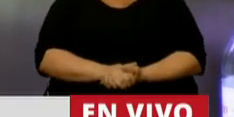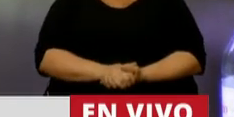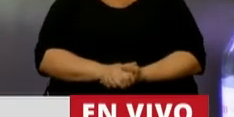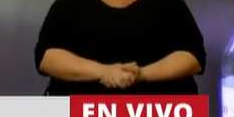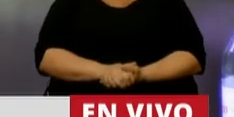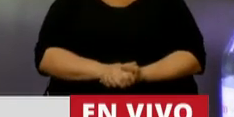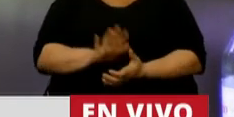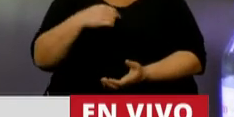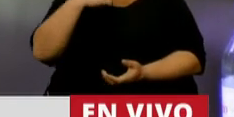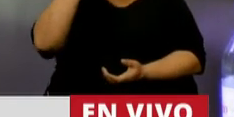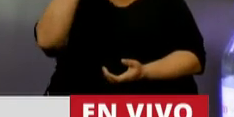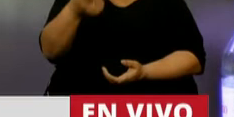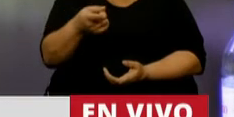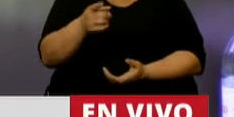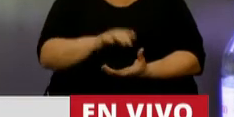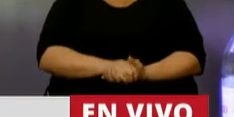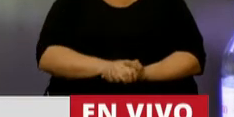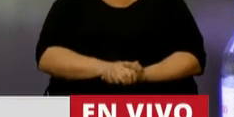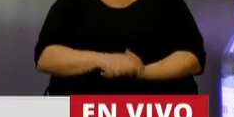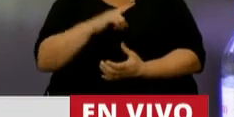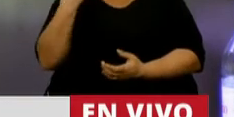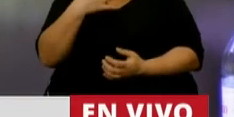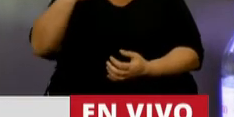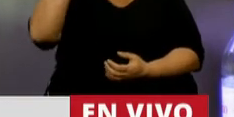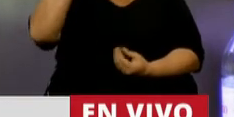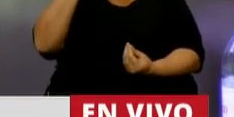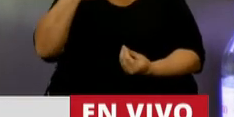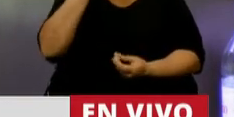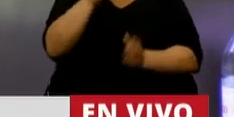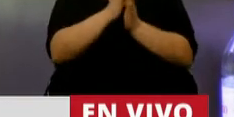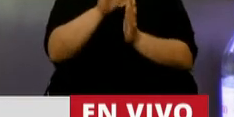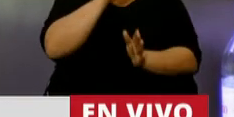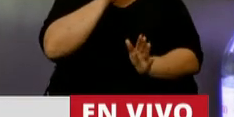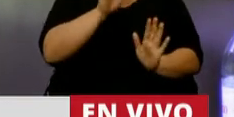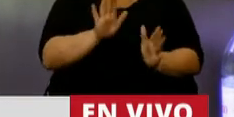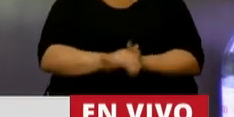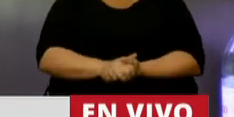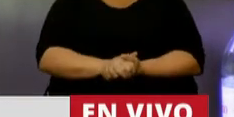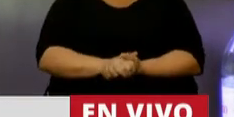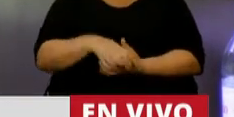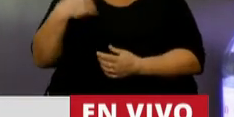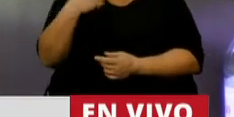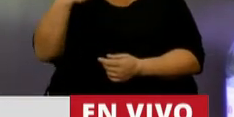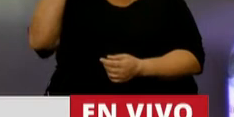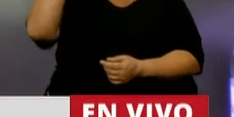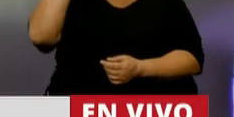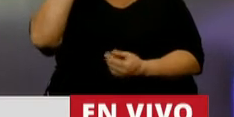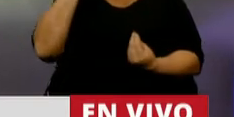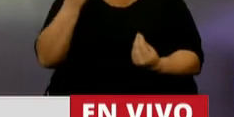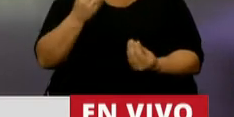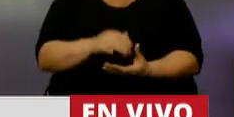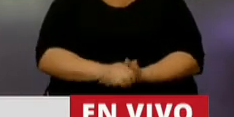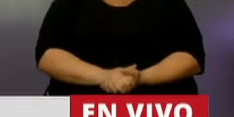Ahora, la pregunta que tenemos que hacernos... Yo pido silencio. Pero la pregunta que tenemos que hacernos